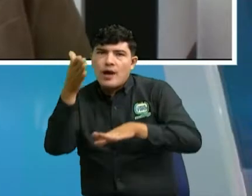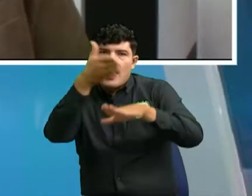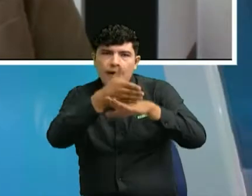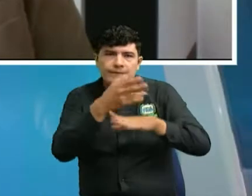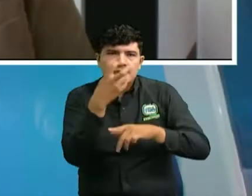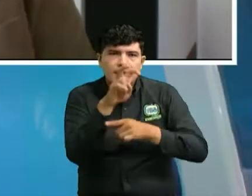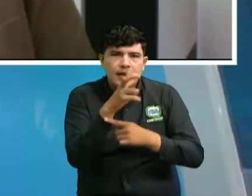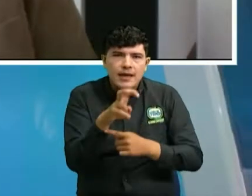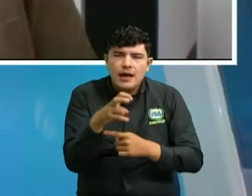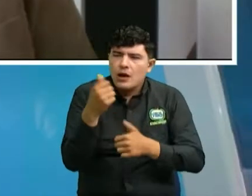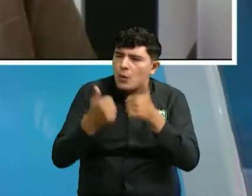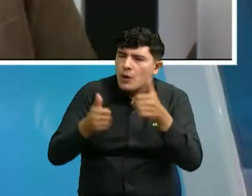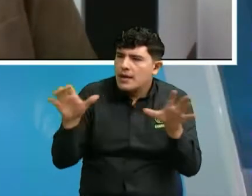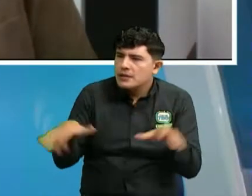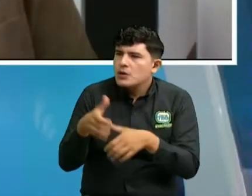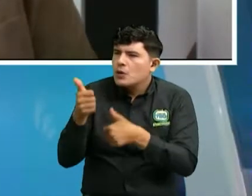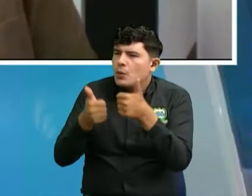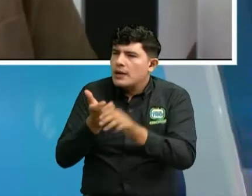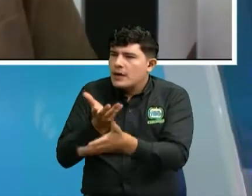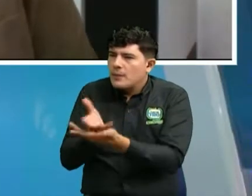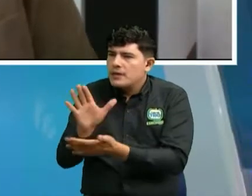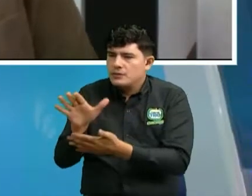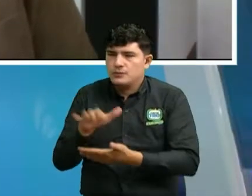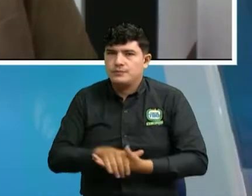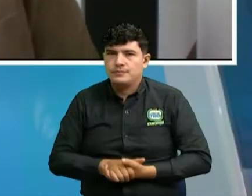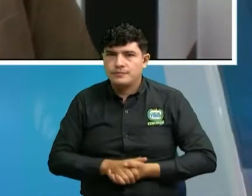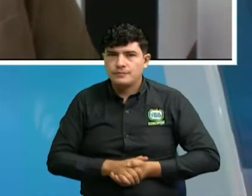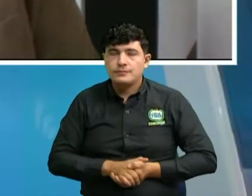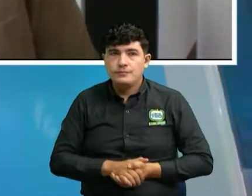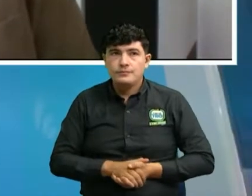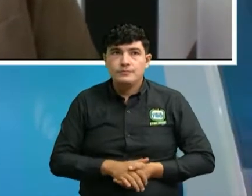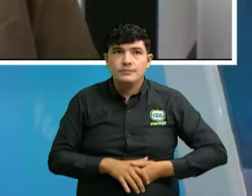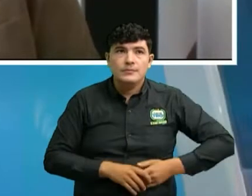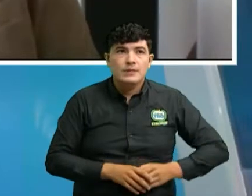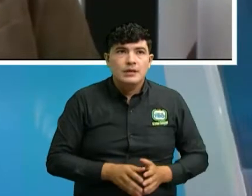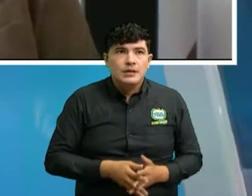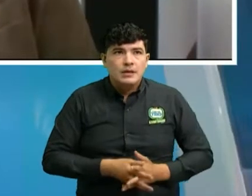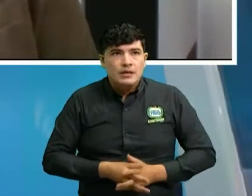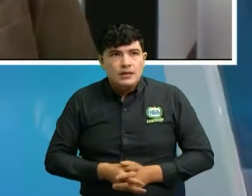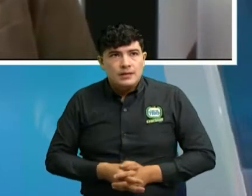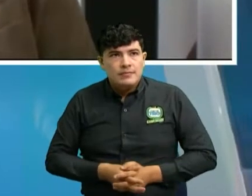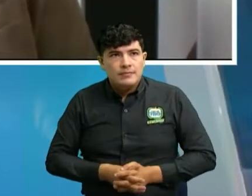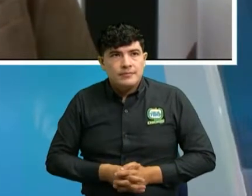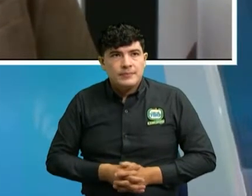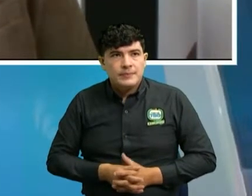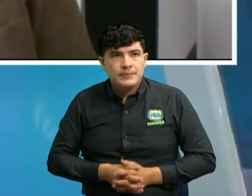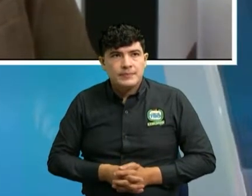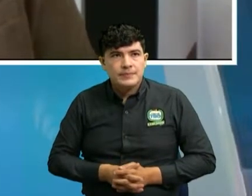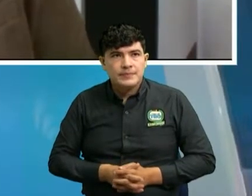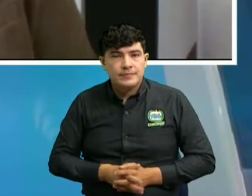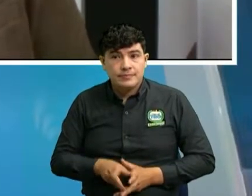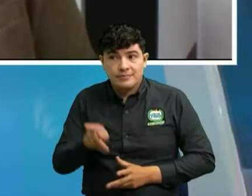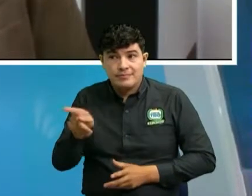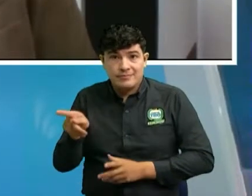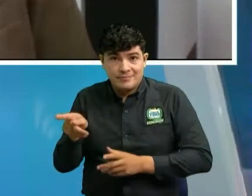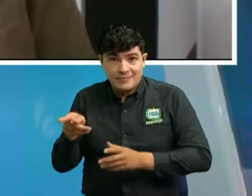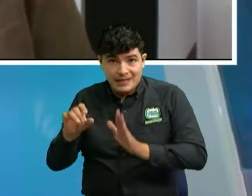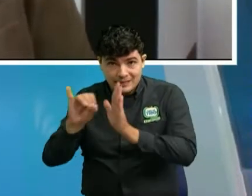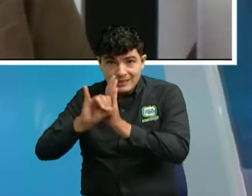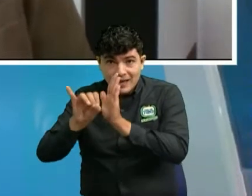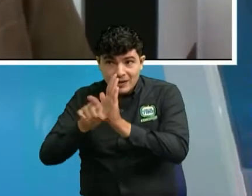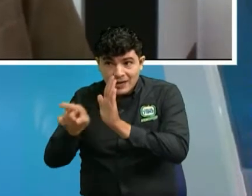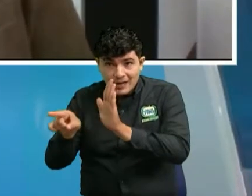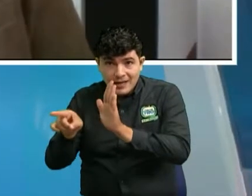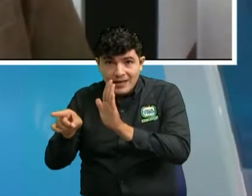que le podemos recomendar muy seguramente la empresa o la fachada de